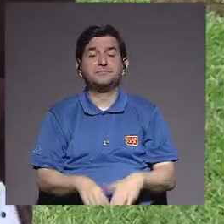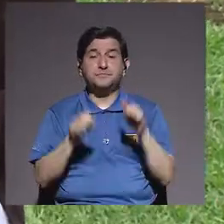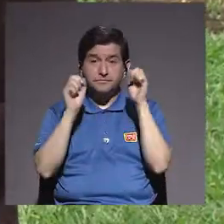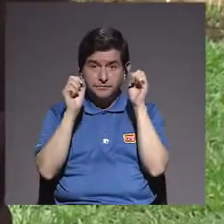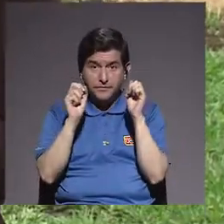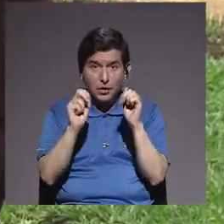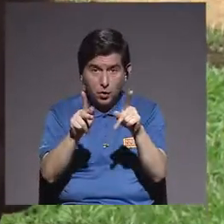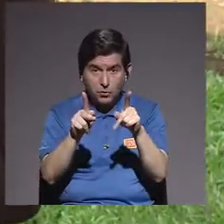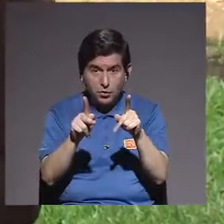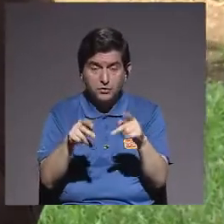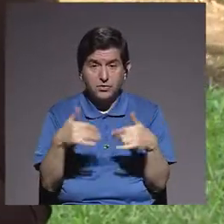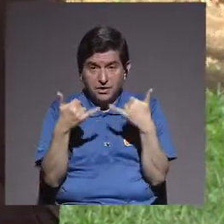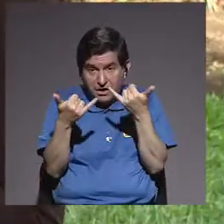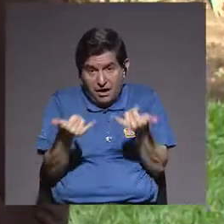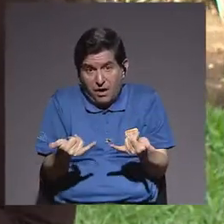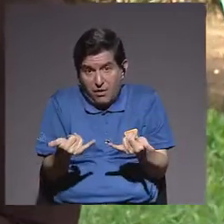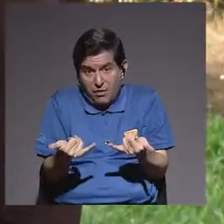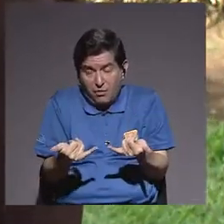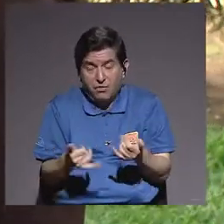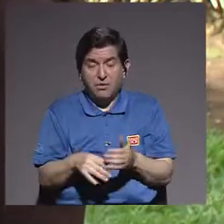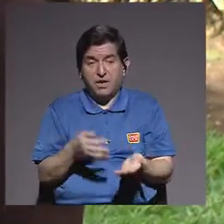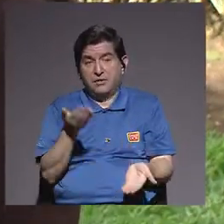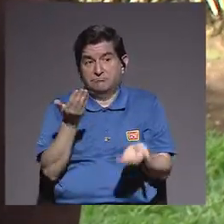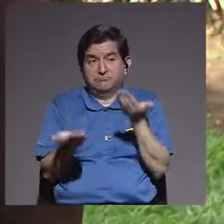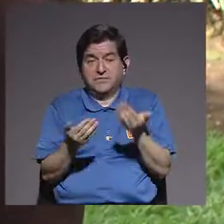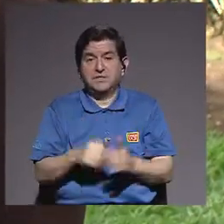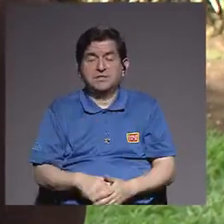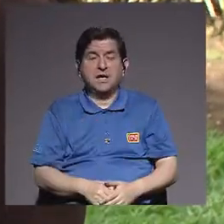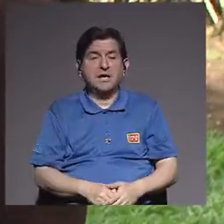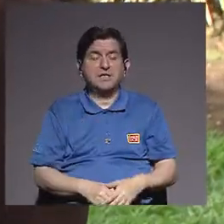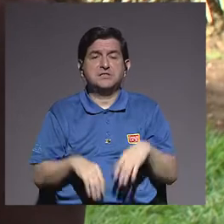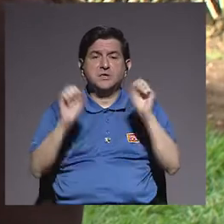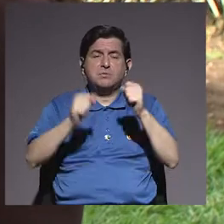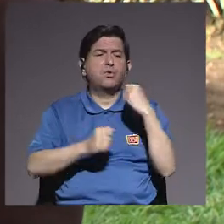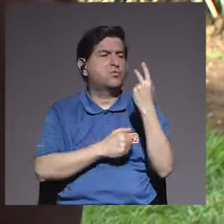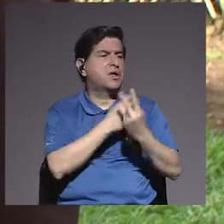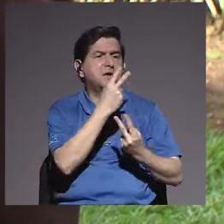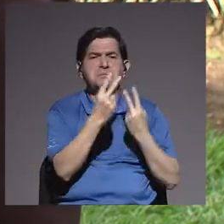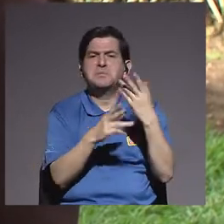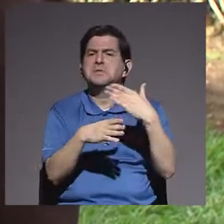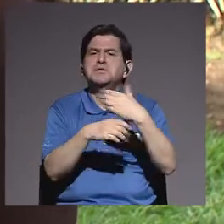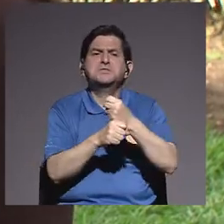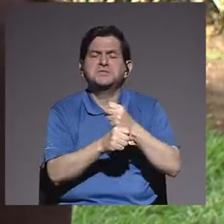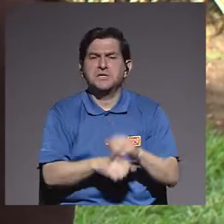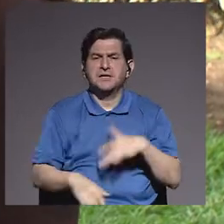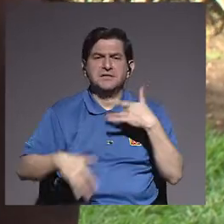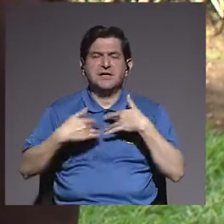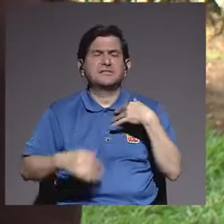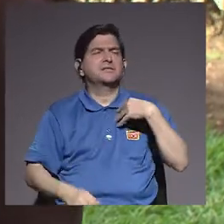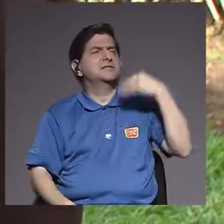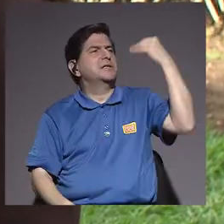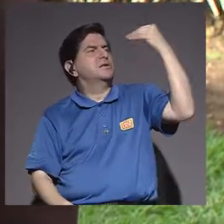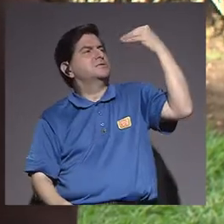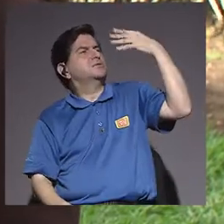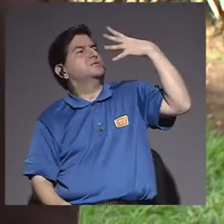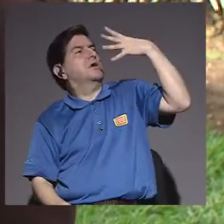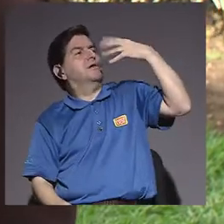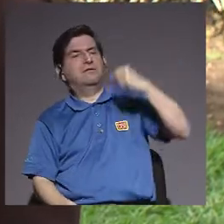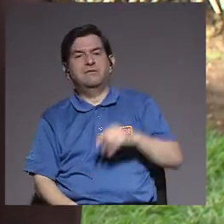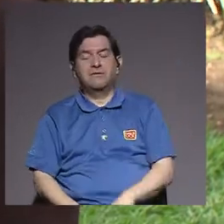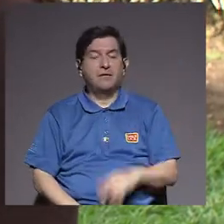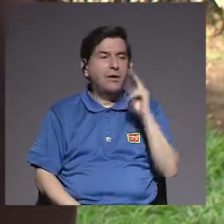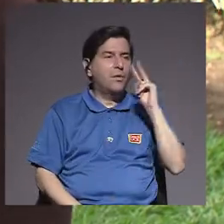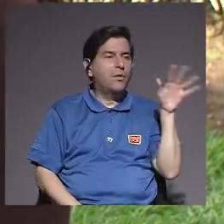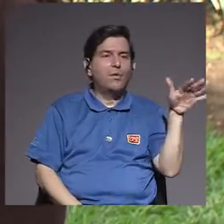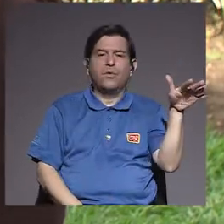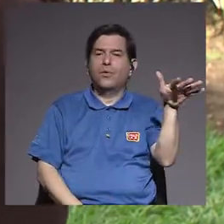de la posibilidad, cuando en este momento, verdad, que sea posible también ir a darse una vueltita, sentir el sol, ver,